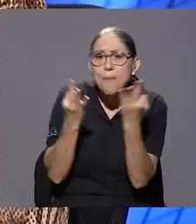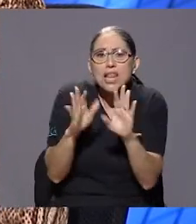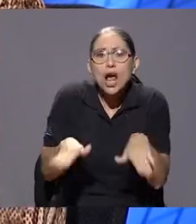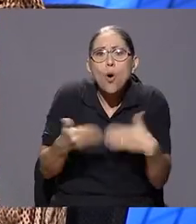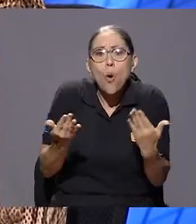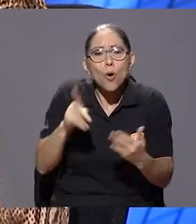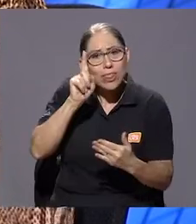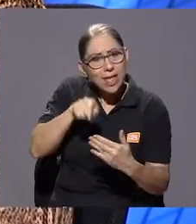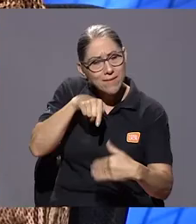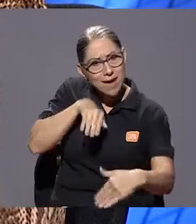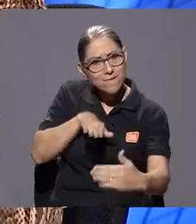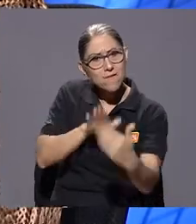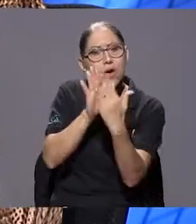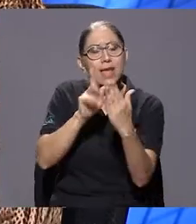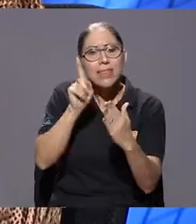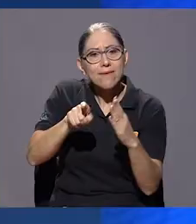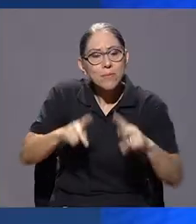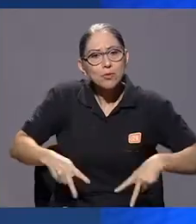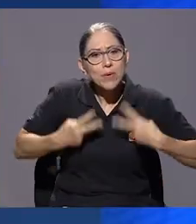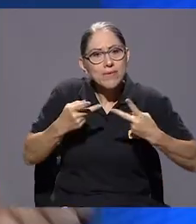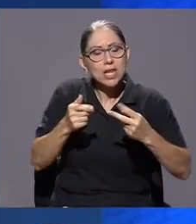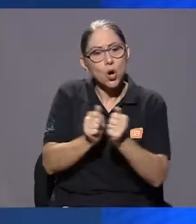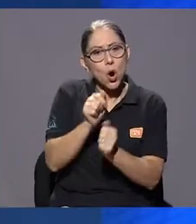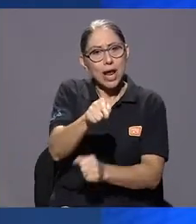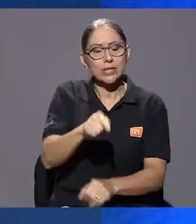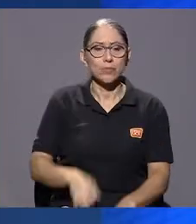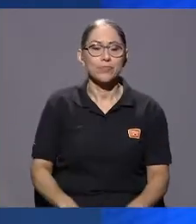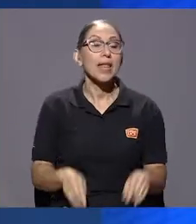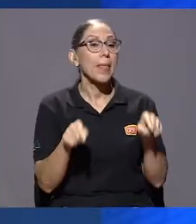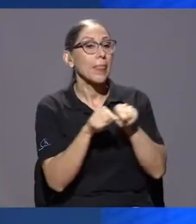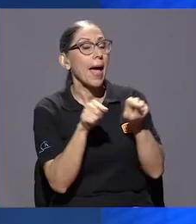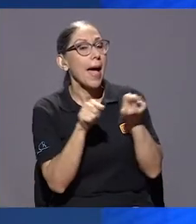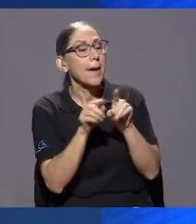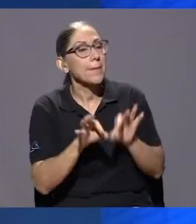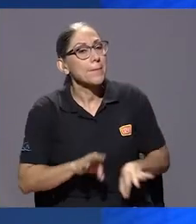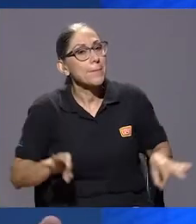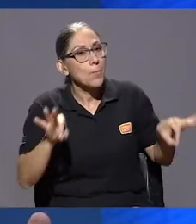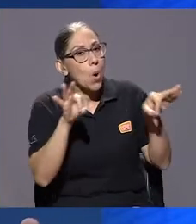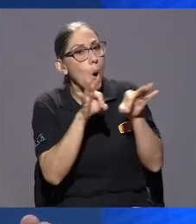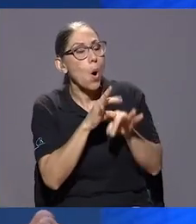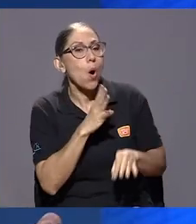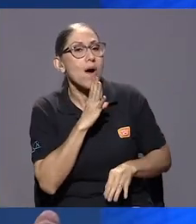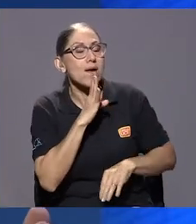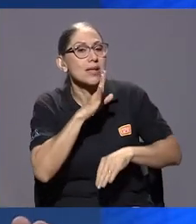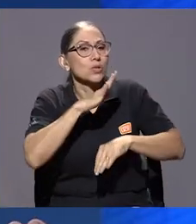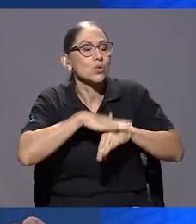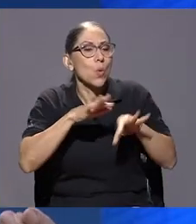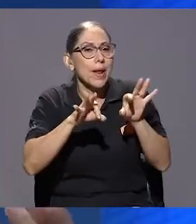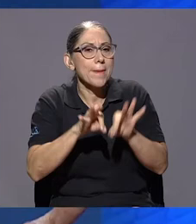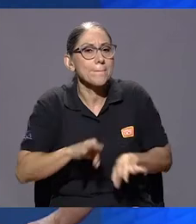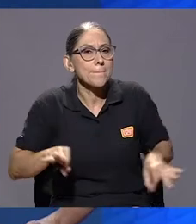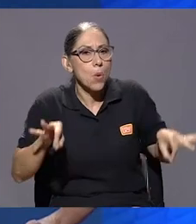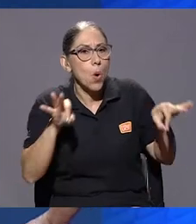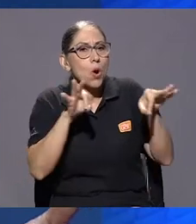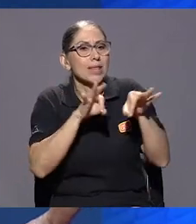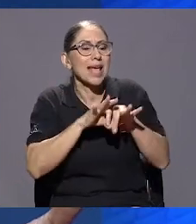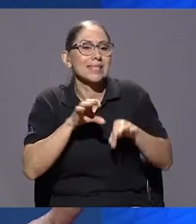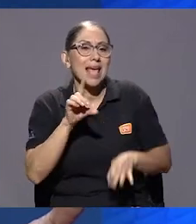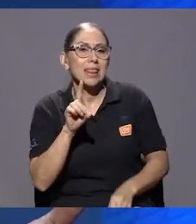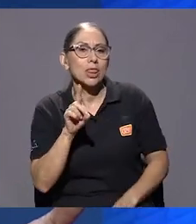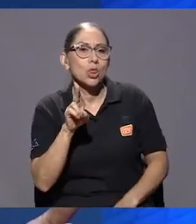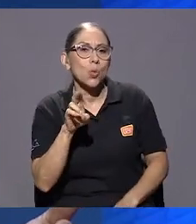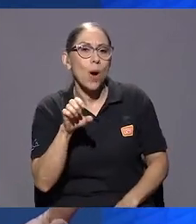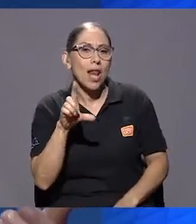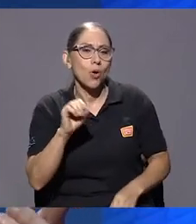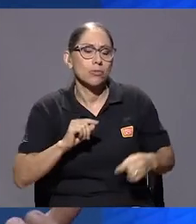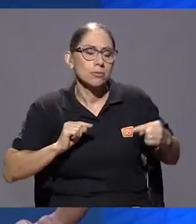tenemos que aprender a afrontar y a vivir con él. Y otra cosa, Paola, que sí me interesa mucho que desarrollemos es la importancia del duelo como